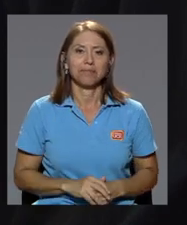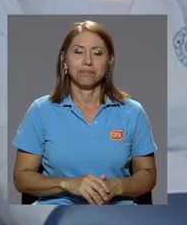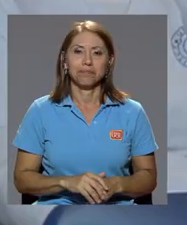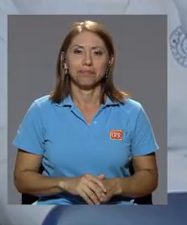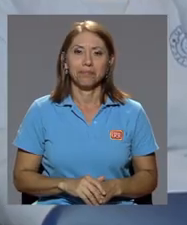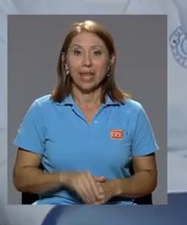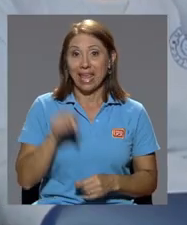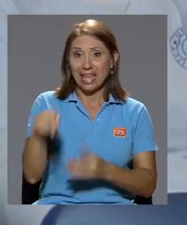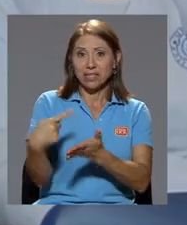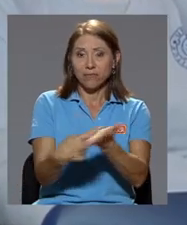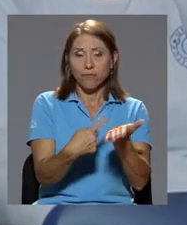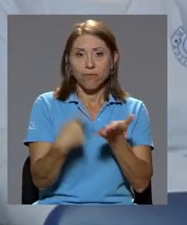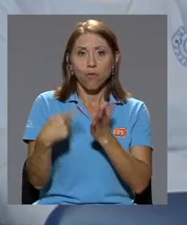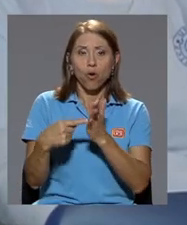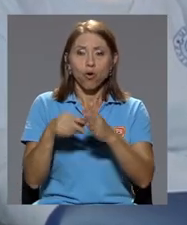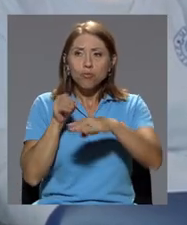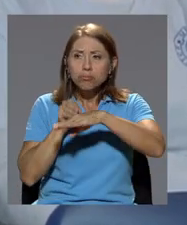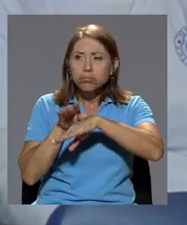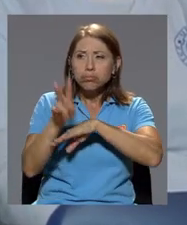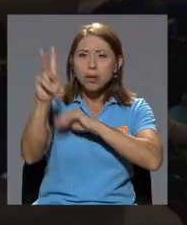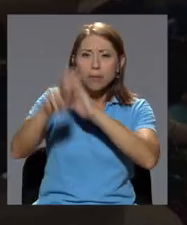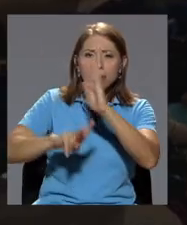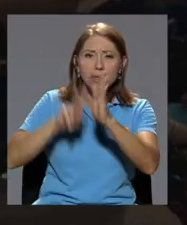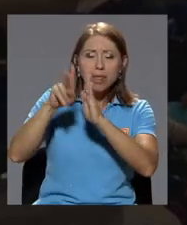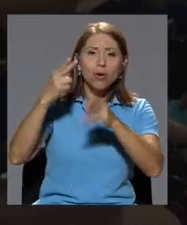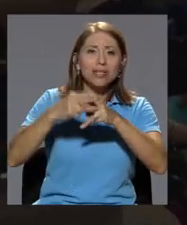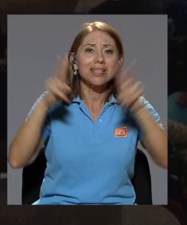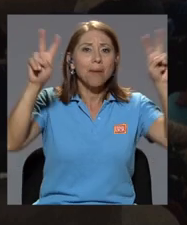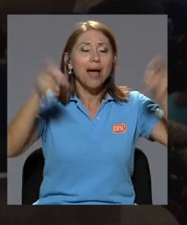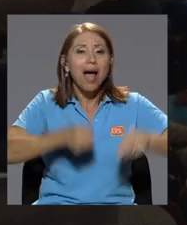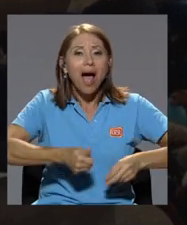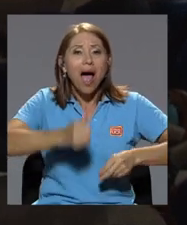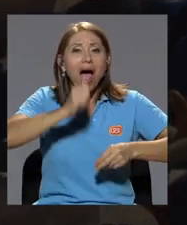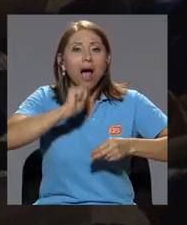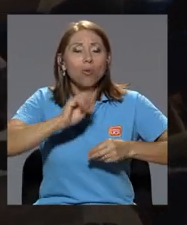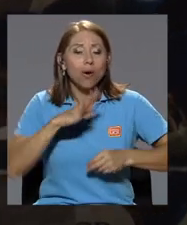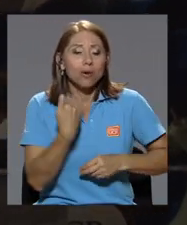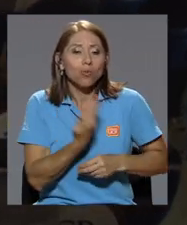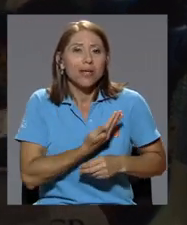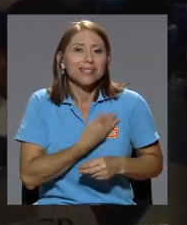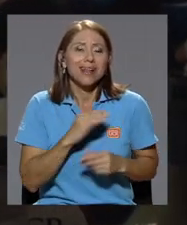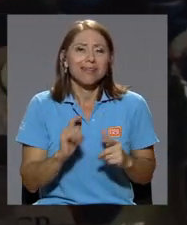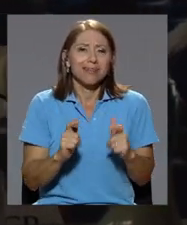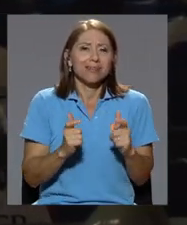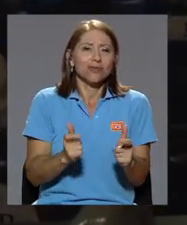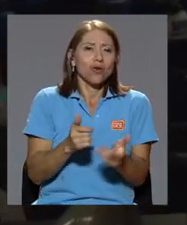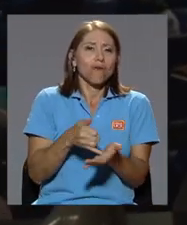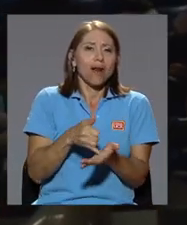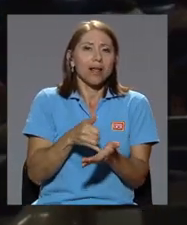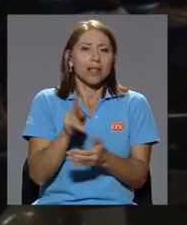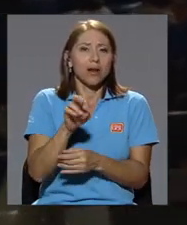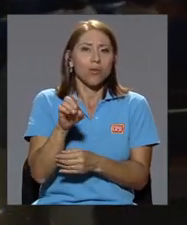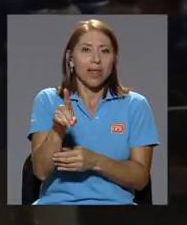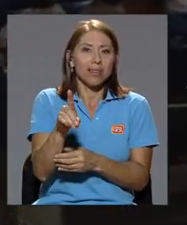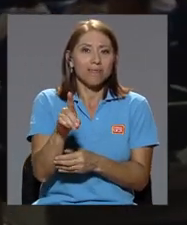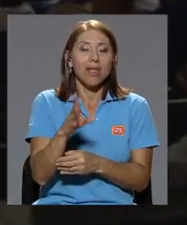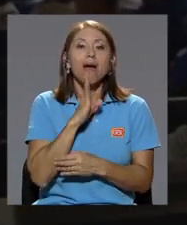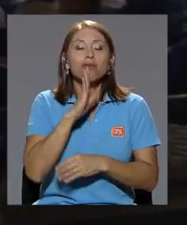En el foro se proyectó el video Agua Nuestra, Tesoro Frágil de la UNED, y se abarcó temas como la calidad,